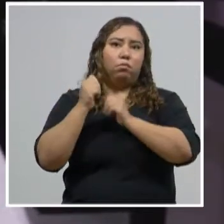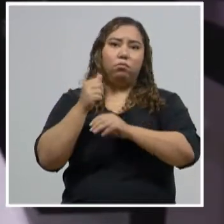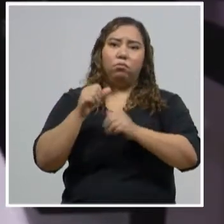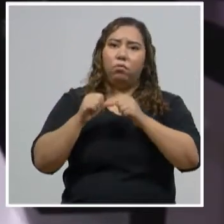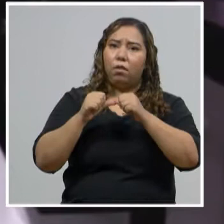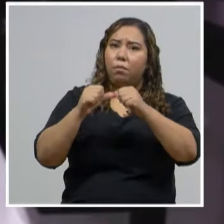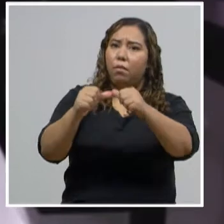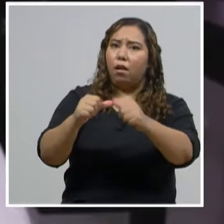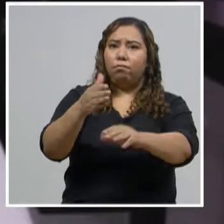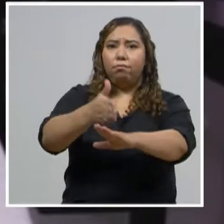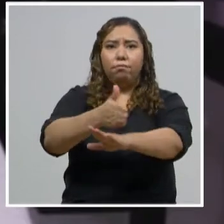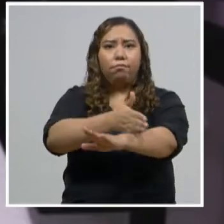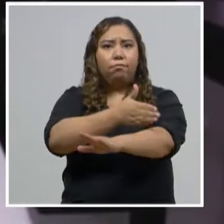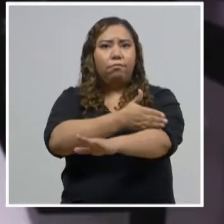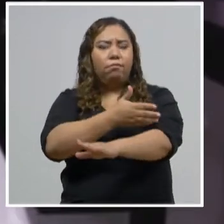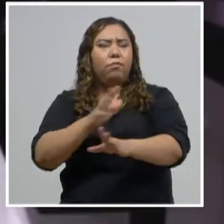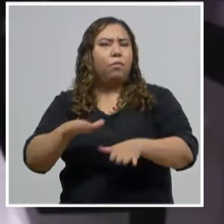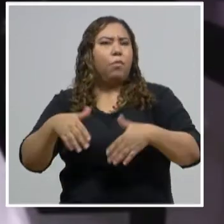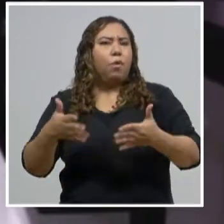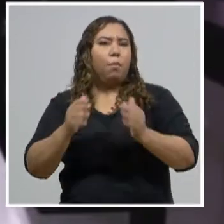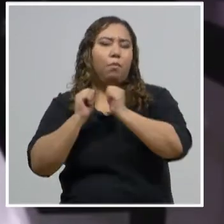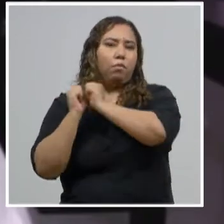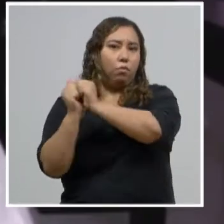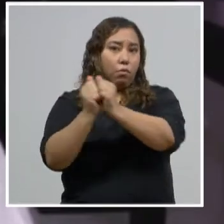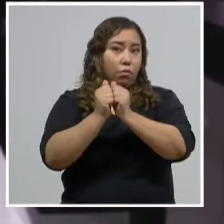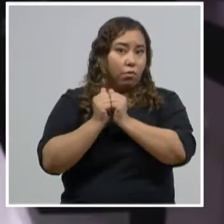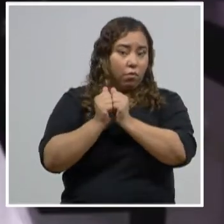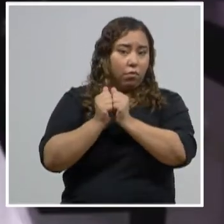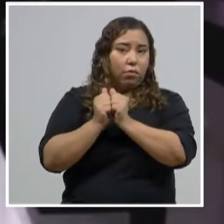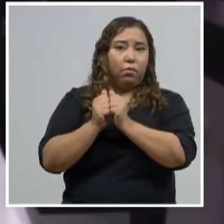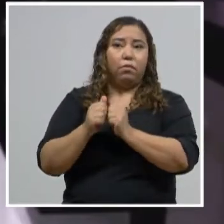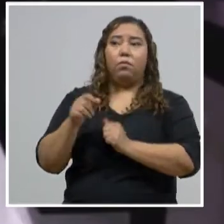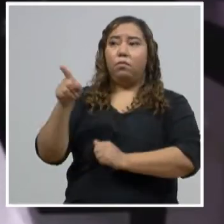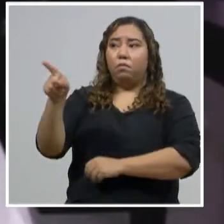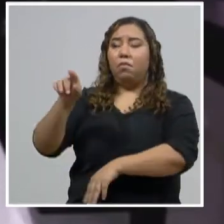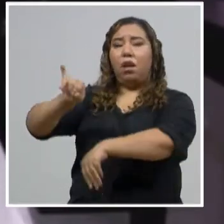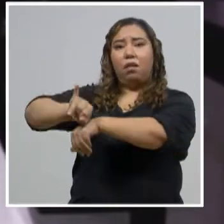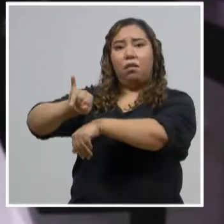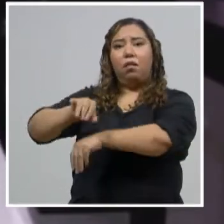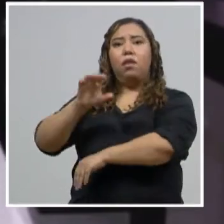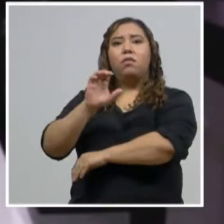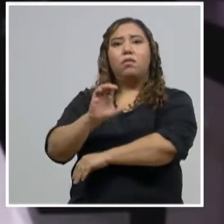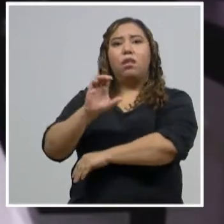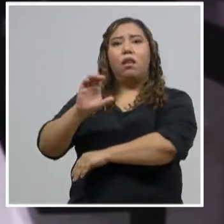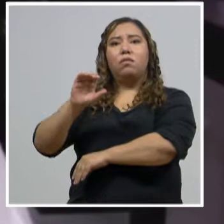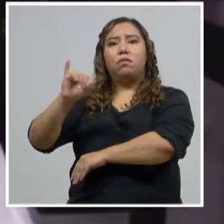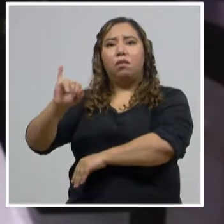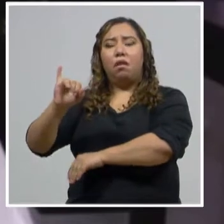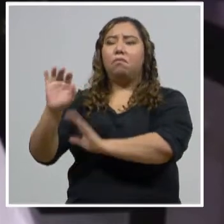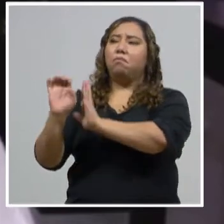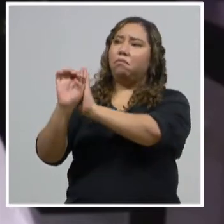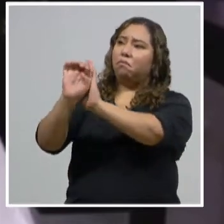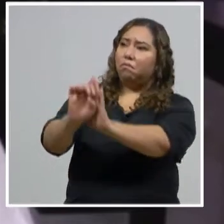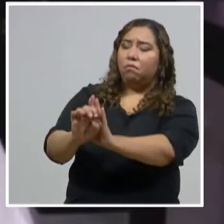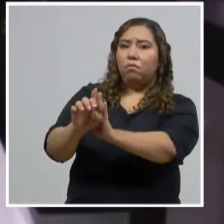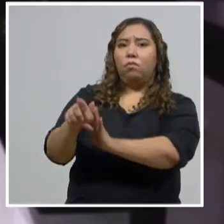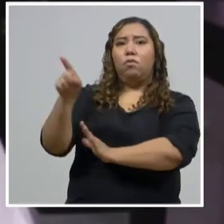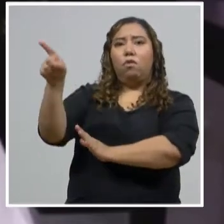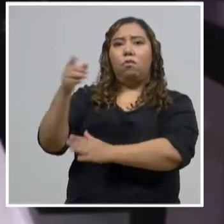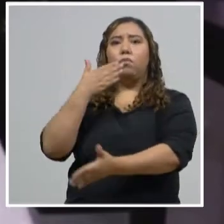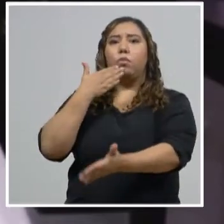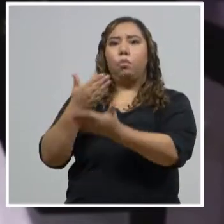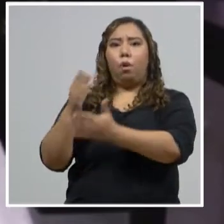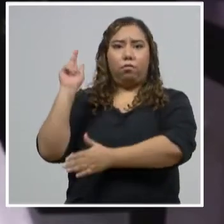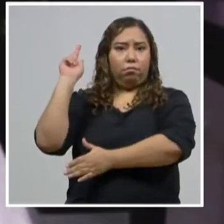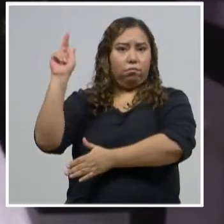Y pongo como ejemplo a la Iglesia CCI, al liderazgo de esa iglesia que ha